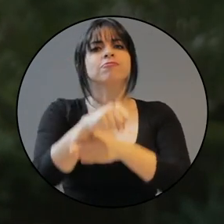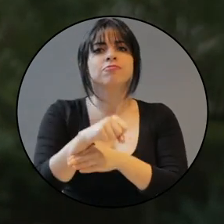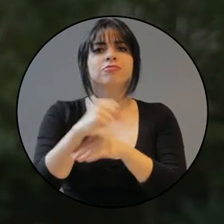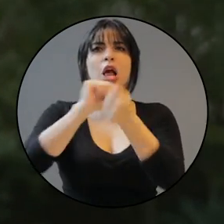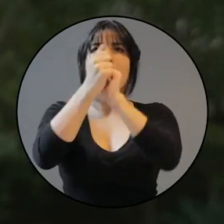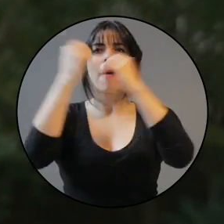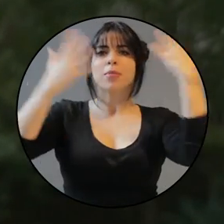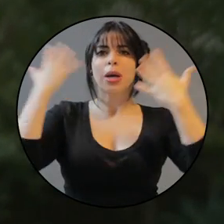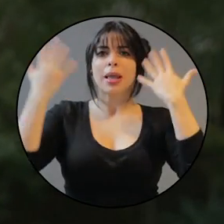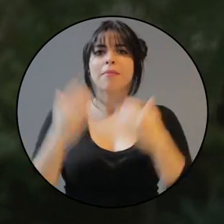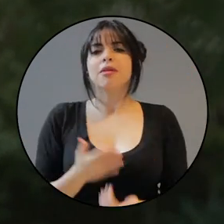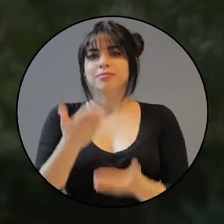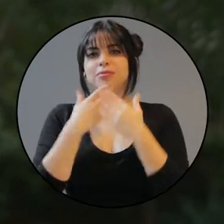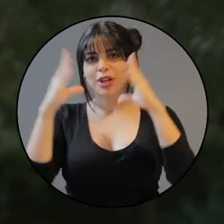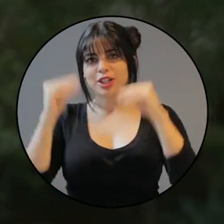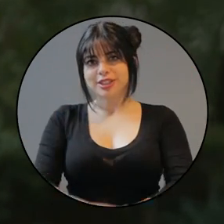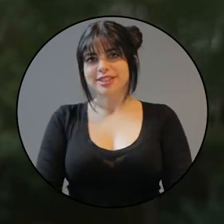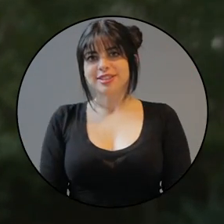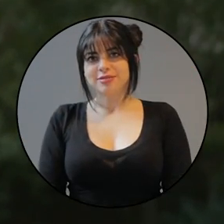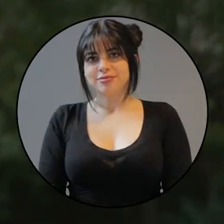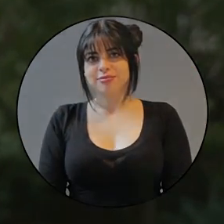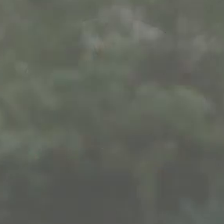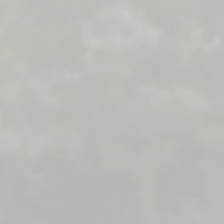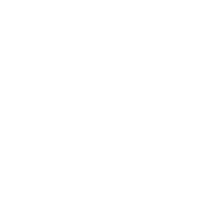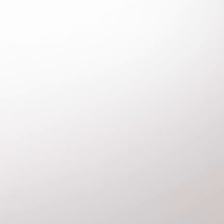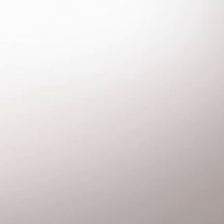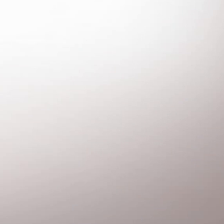batalla al desequilibrio climático. Que pasen buenas noches.